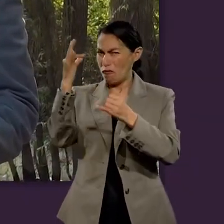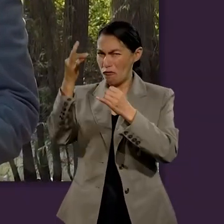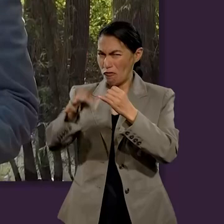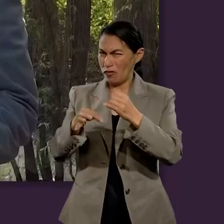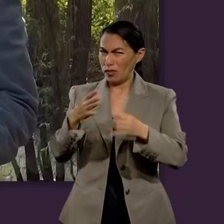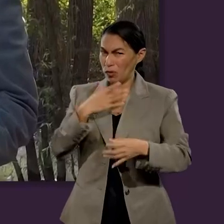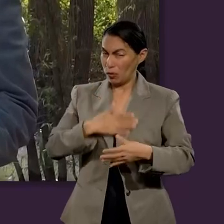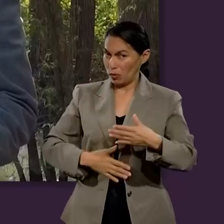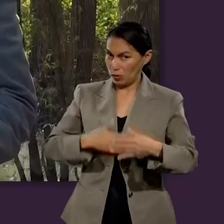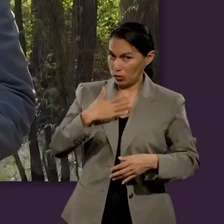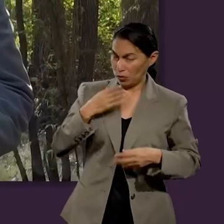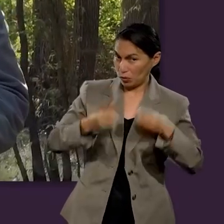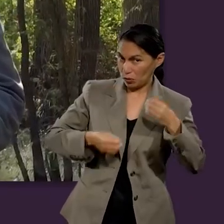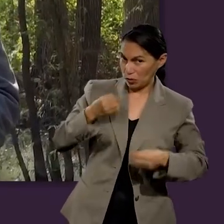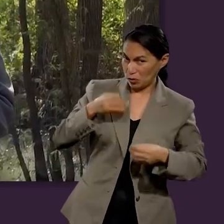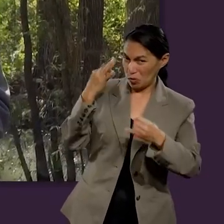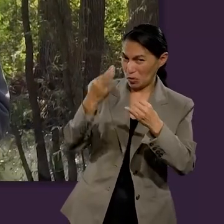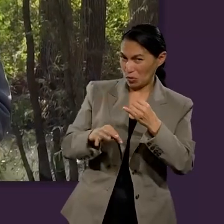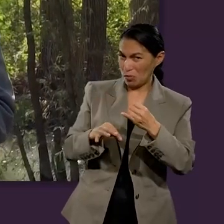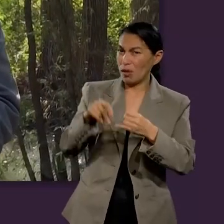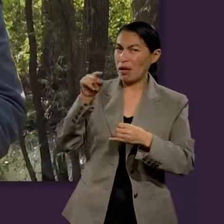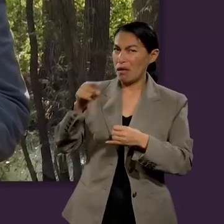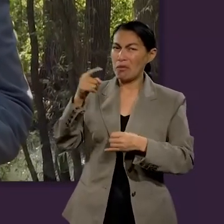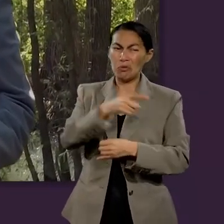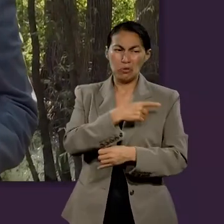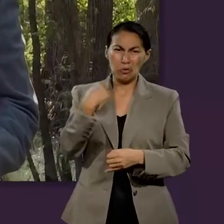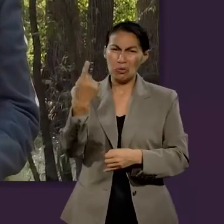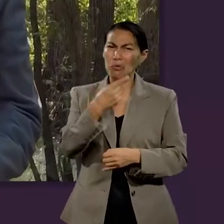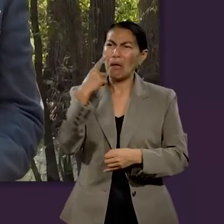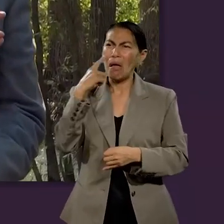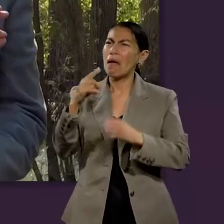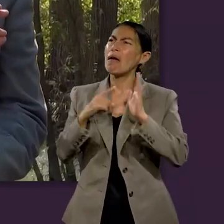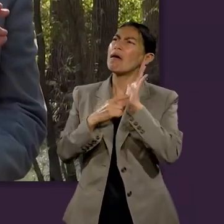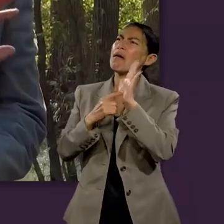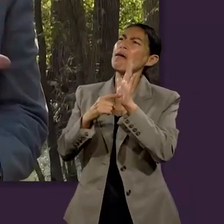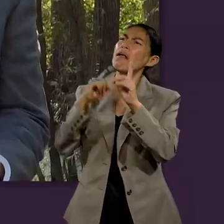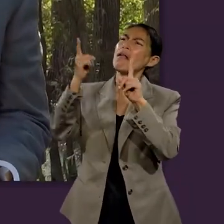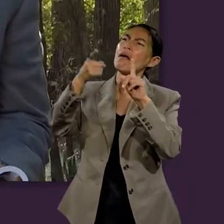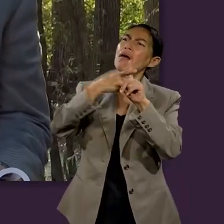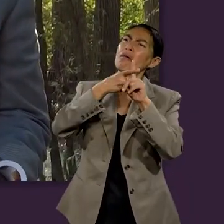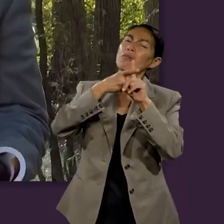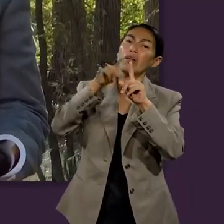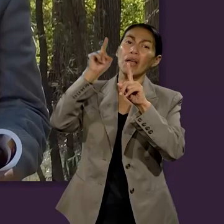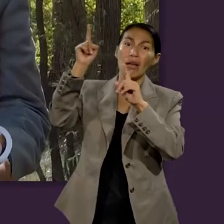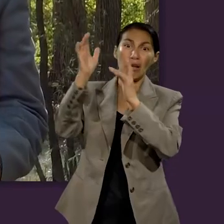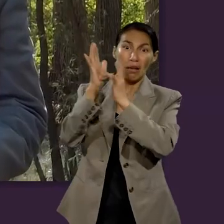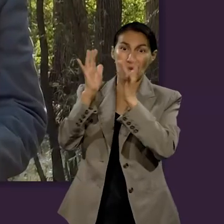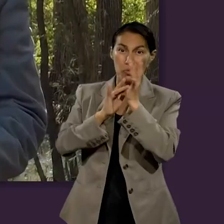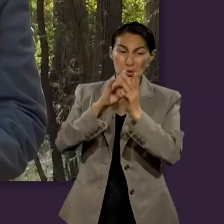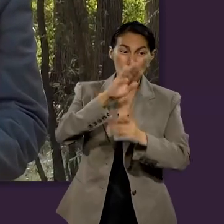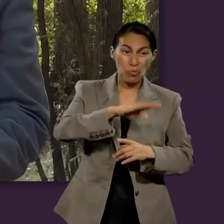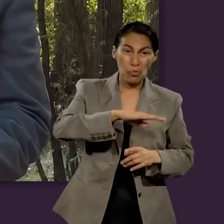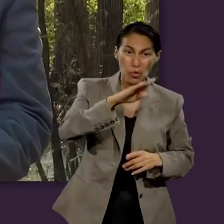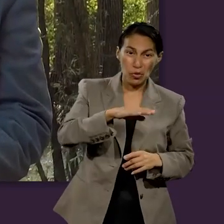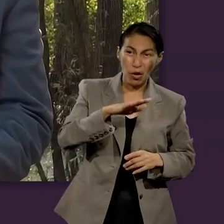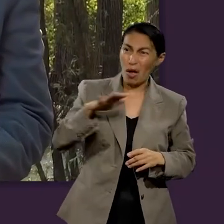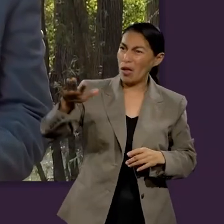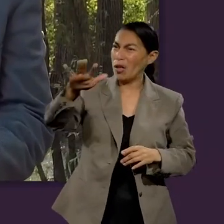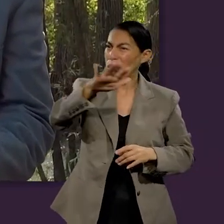que no nos deja, y atención a esto, no nos deja la más mínima excusa para haber rechazado la gracia